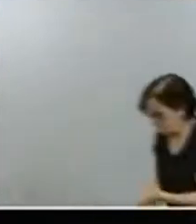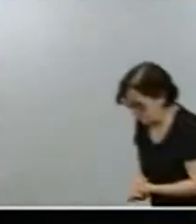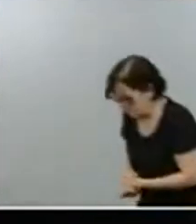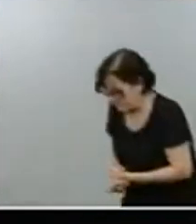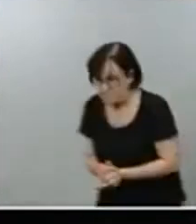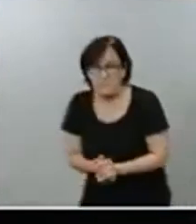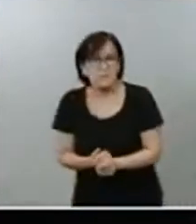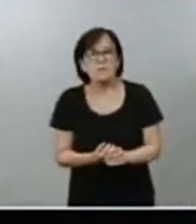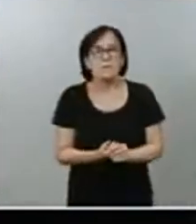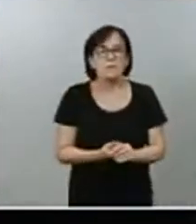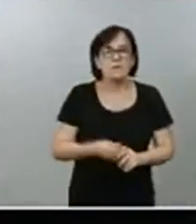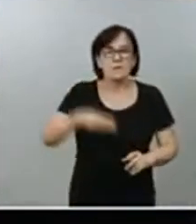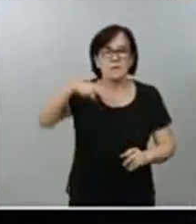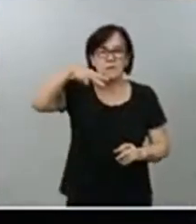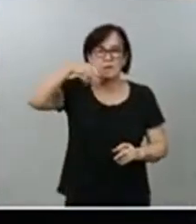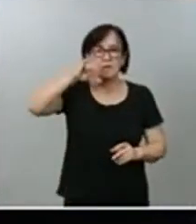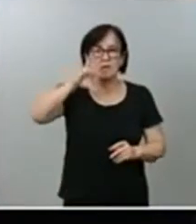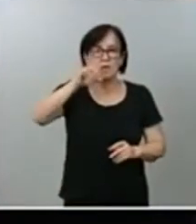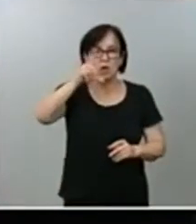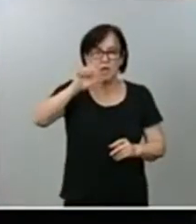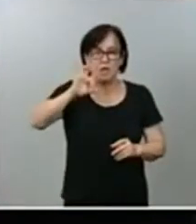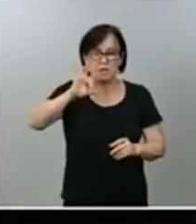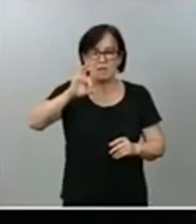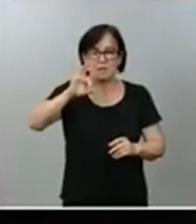Nicolás Tomás, de nacional.cat.